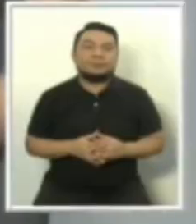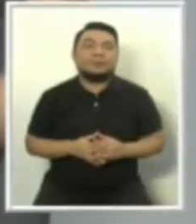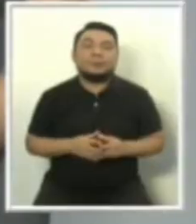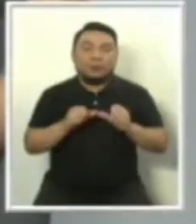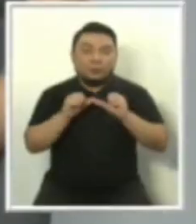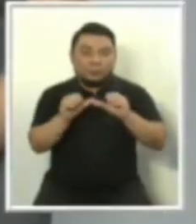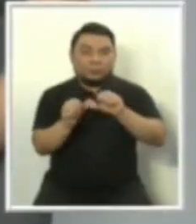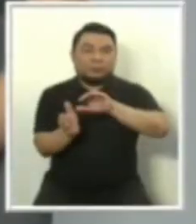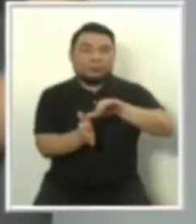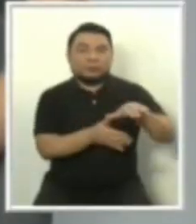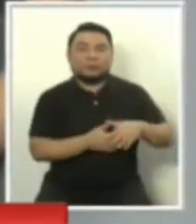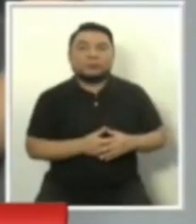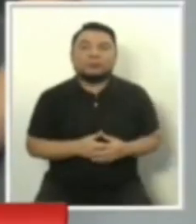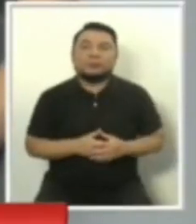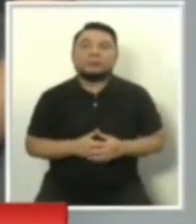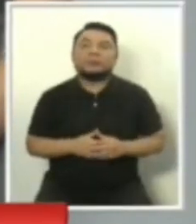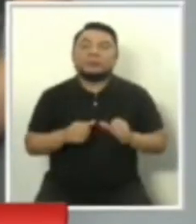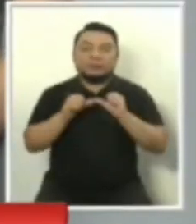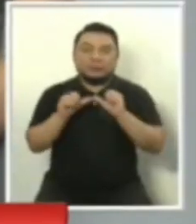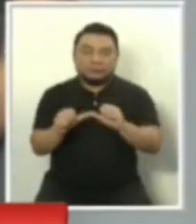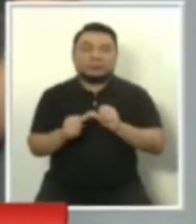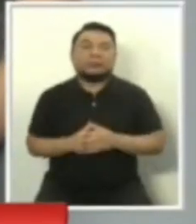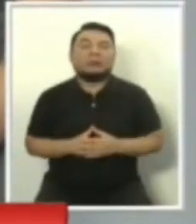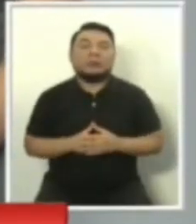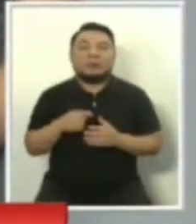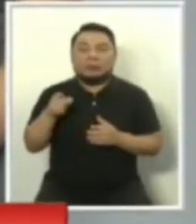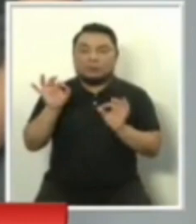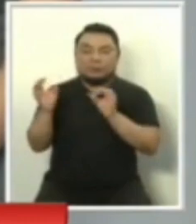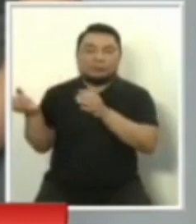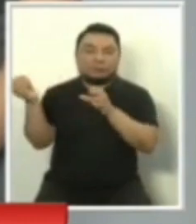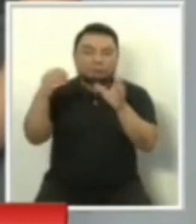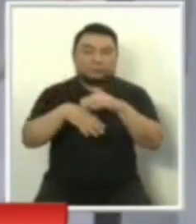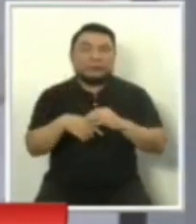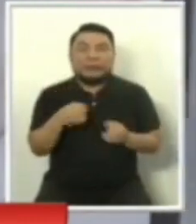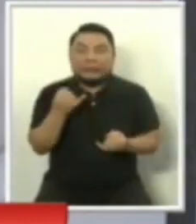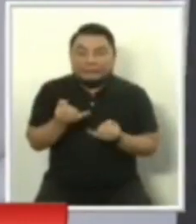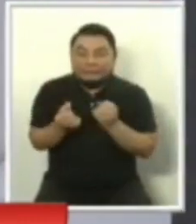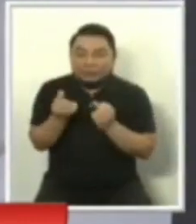Continuamos. Seguimos con nuestros candidatos, nos acercamos al final.